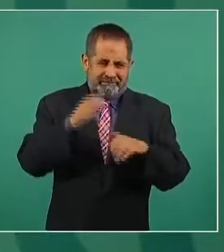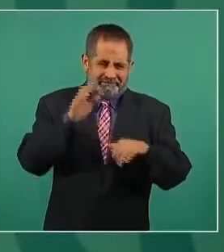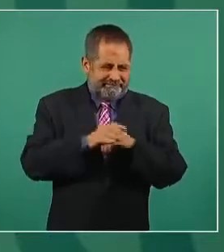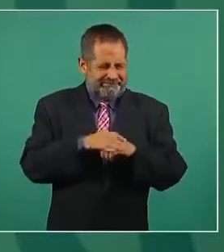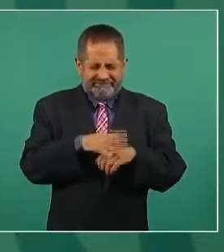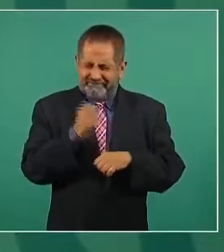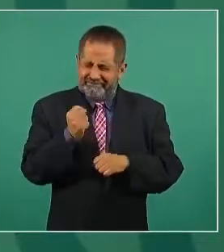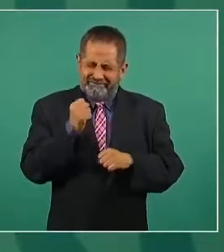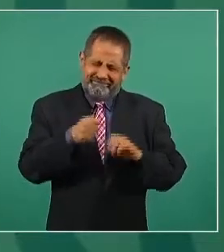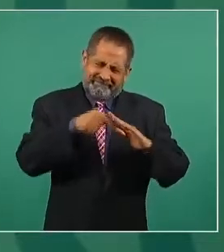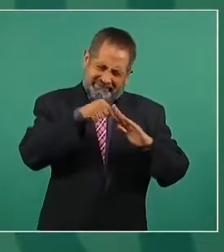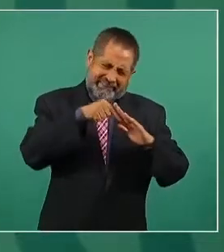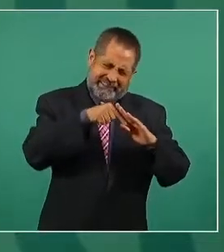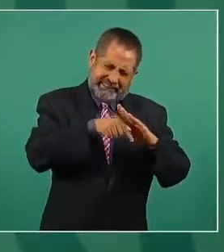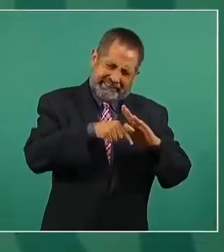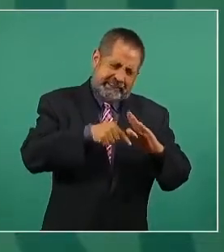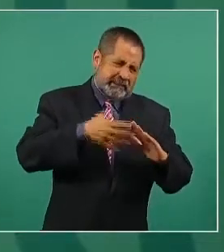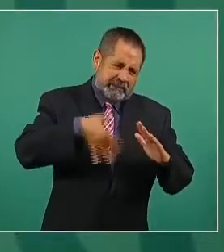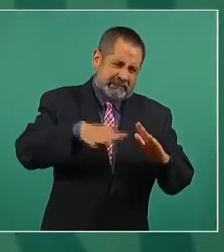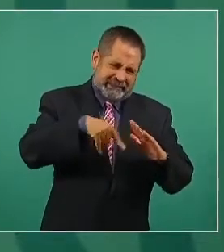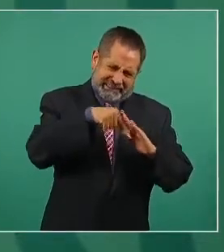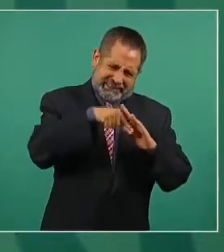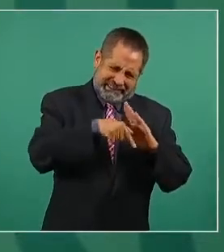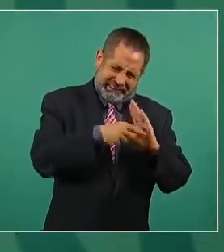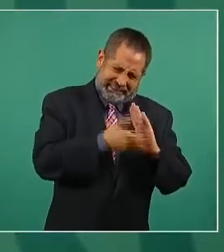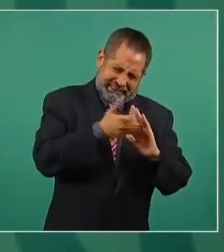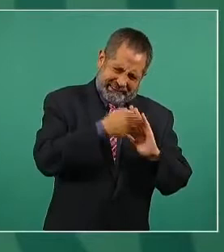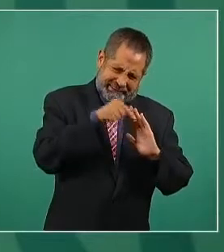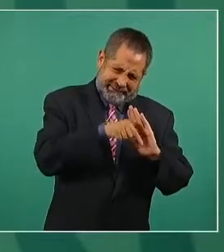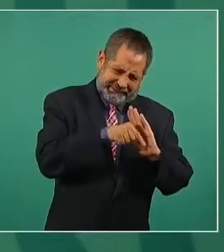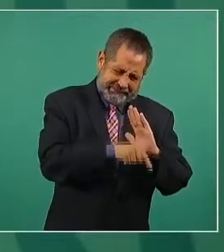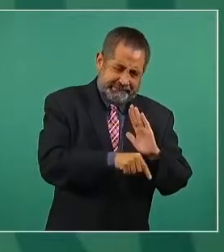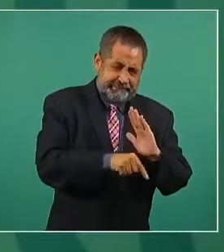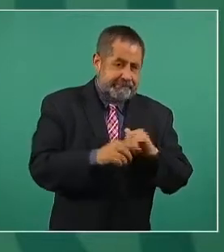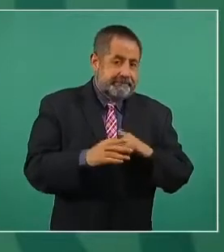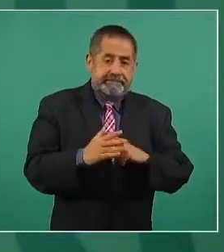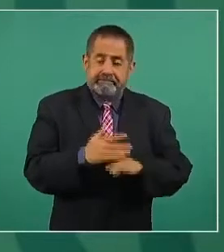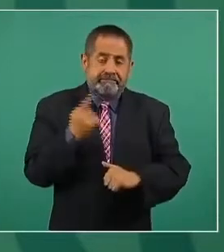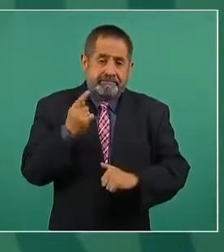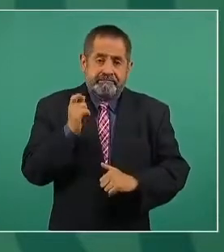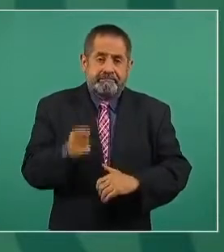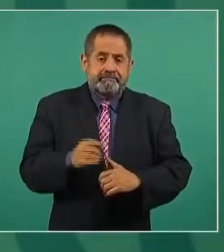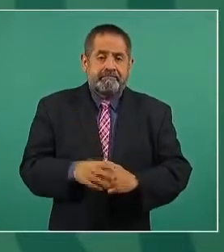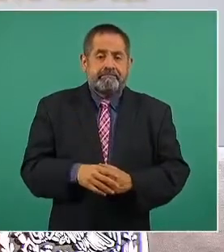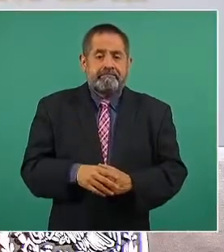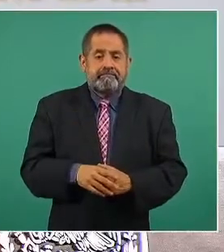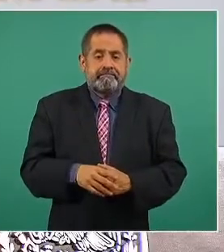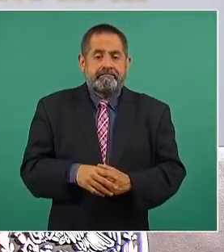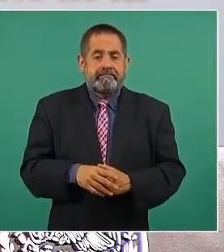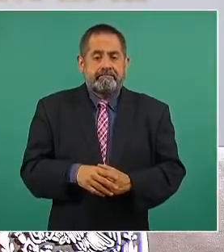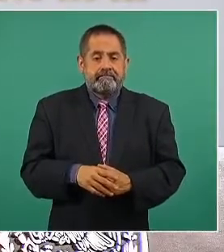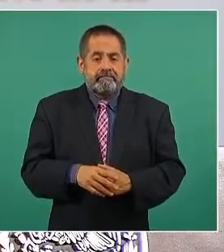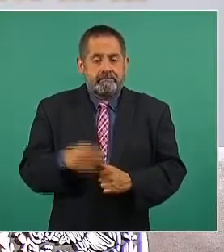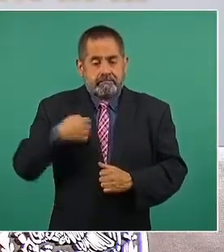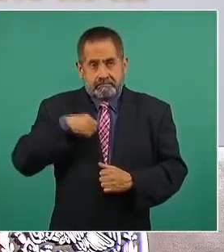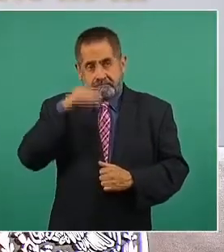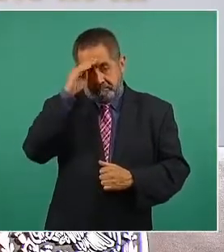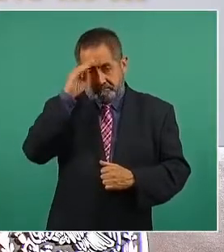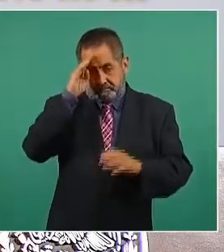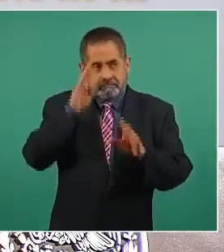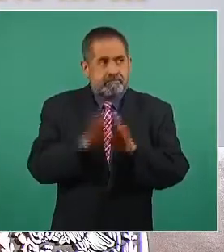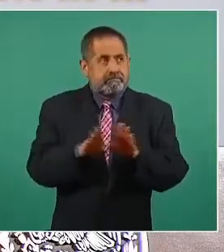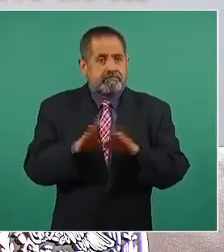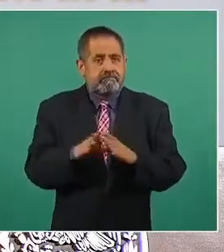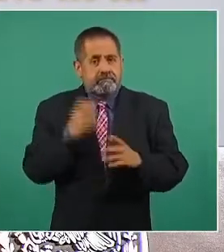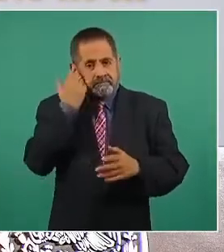intensidad, porque estamos buscando tener